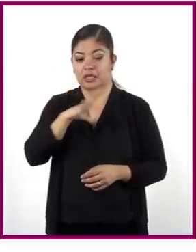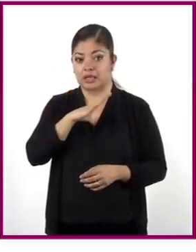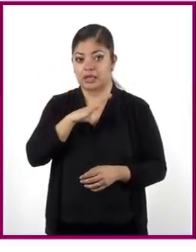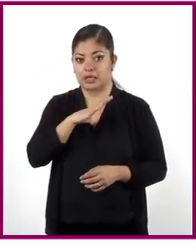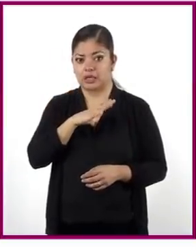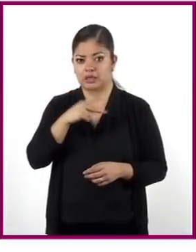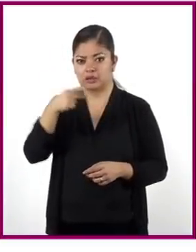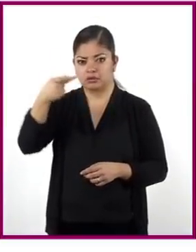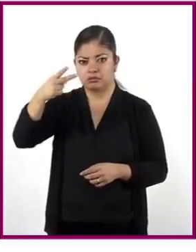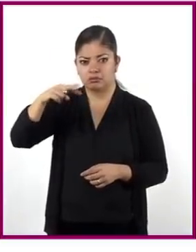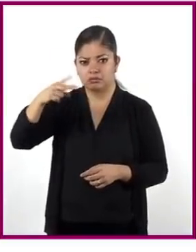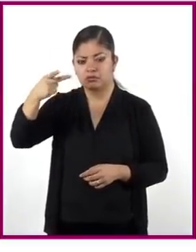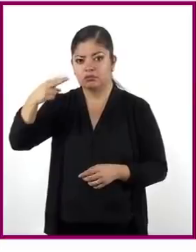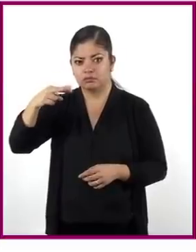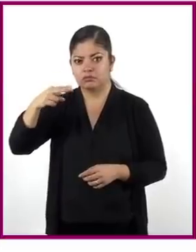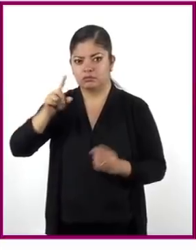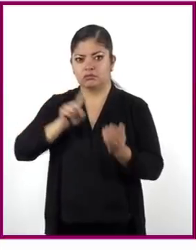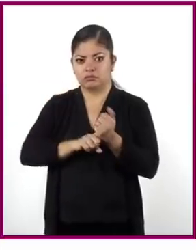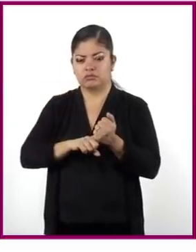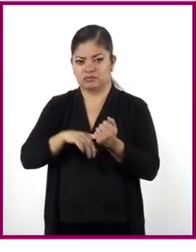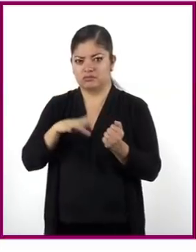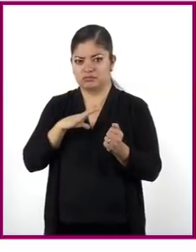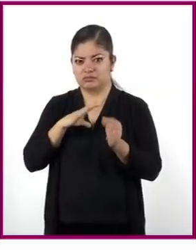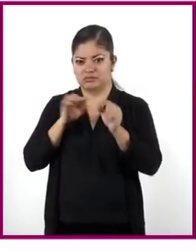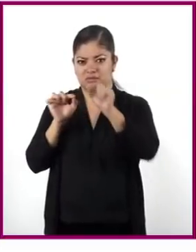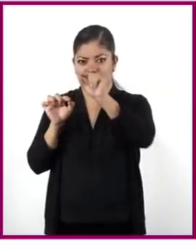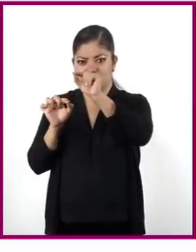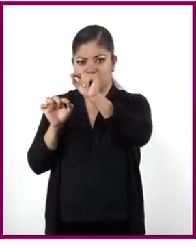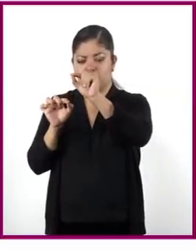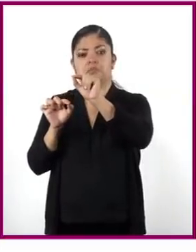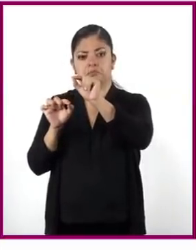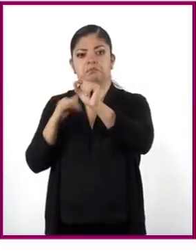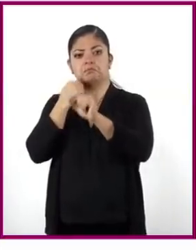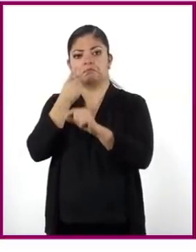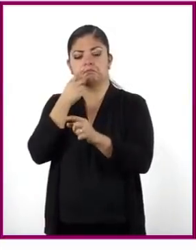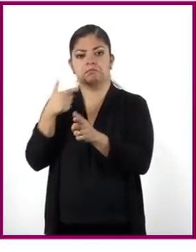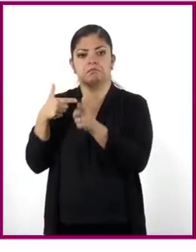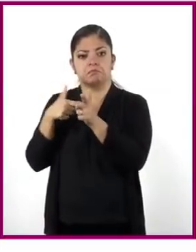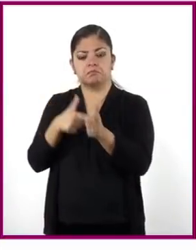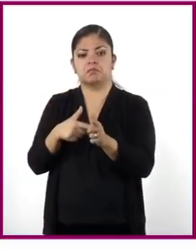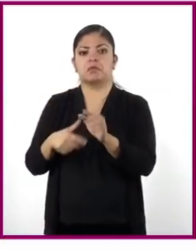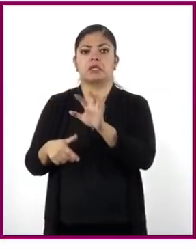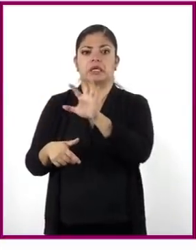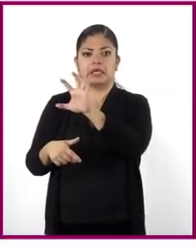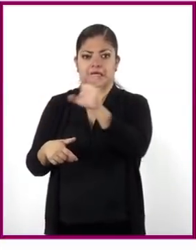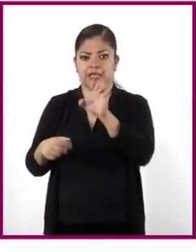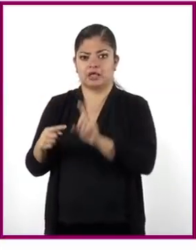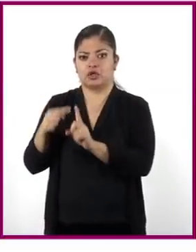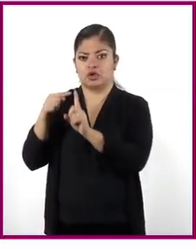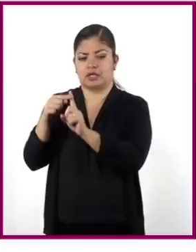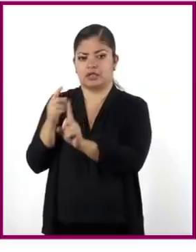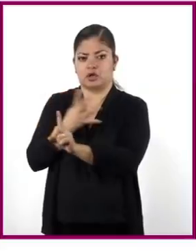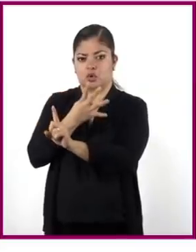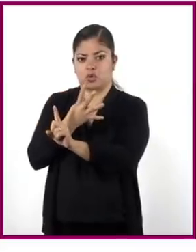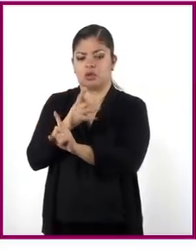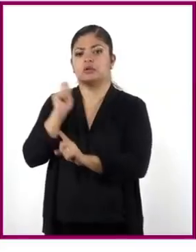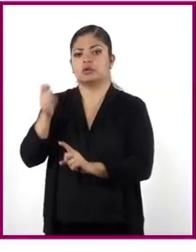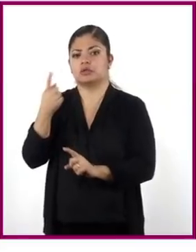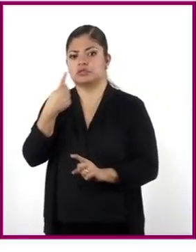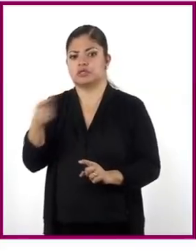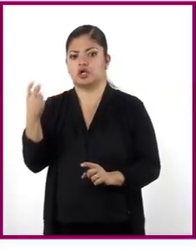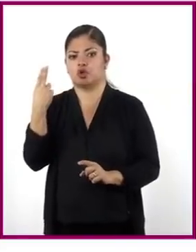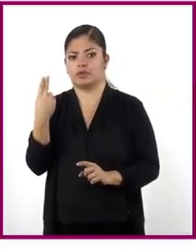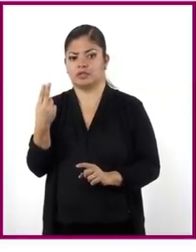entre estas variables en cualquiera de estos puntos se mantiene. Es decir, 500 dividido entre 4 es 125,